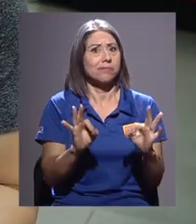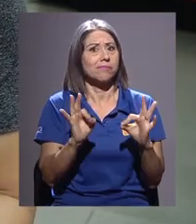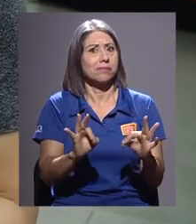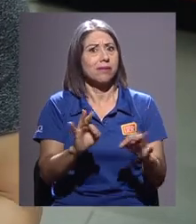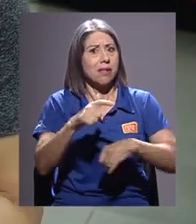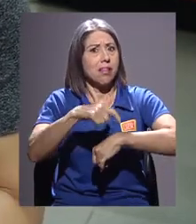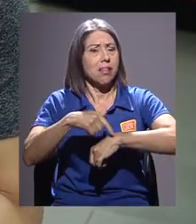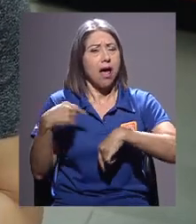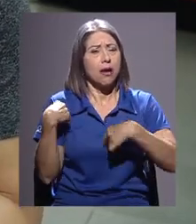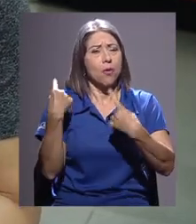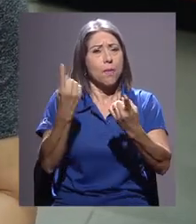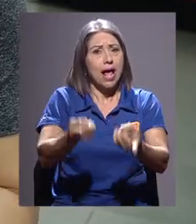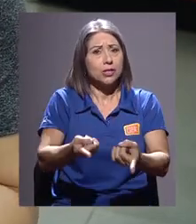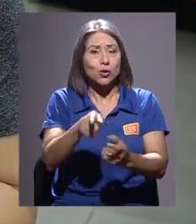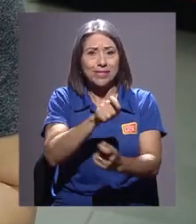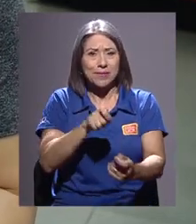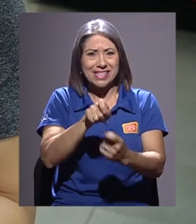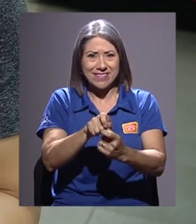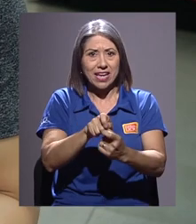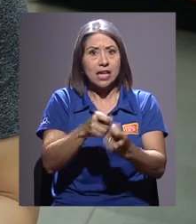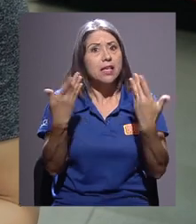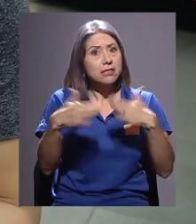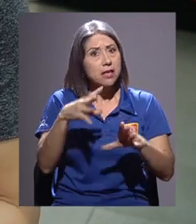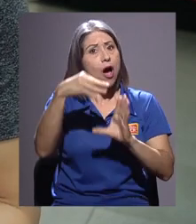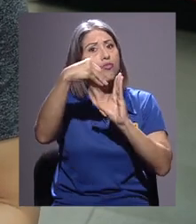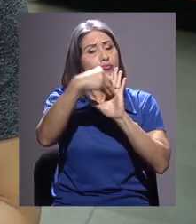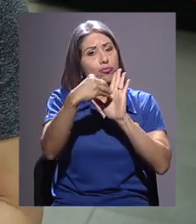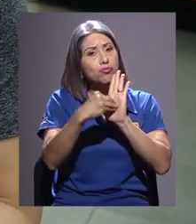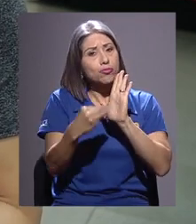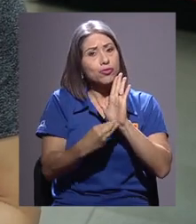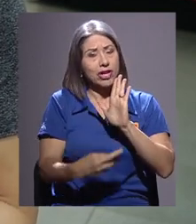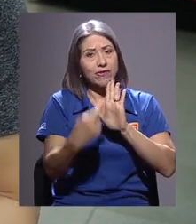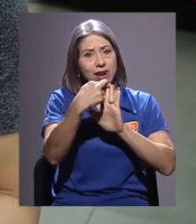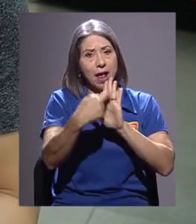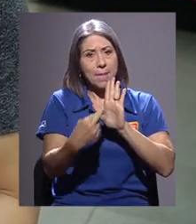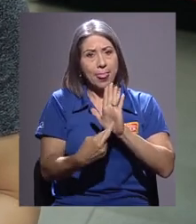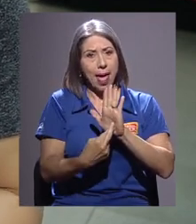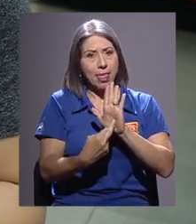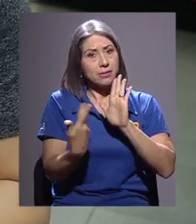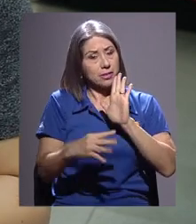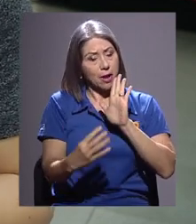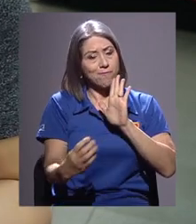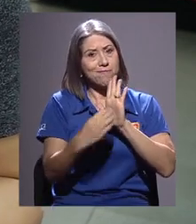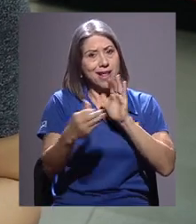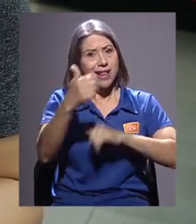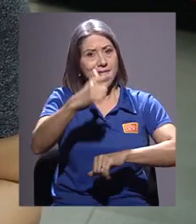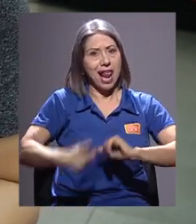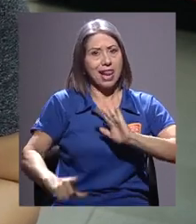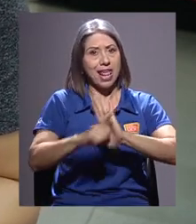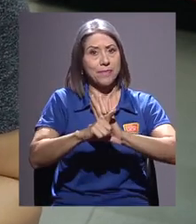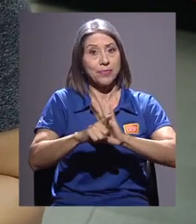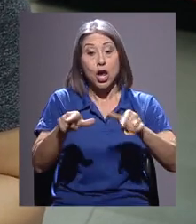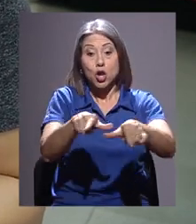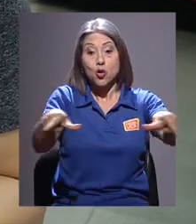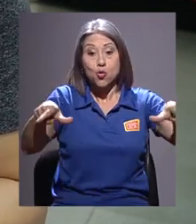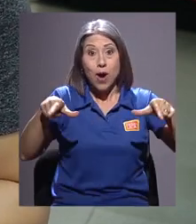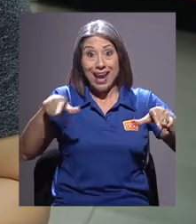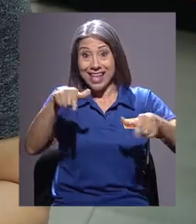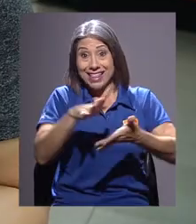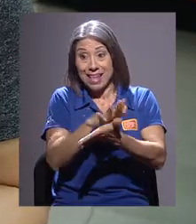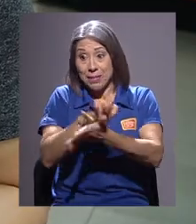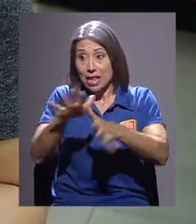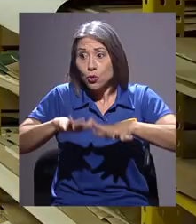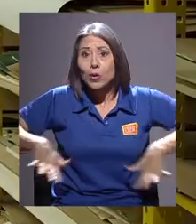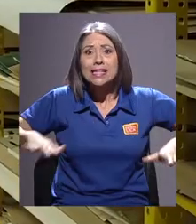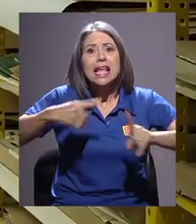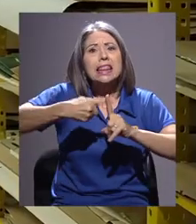son muy específicas. De hecho, están reglamentadas y están establecidas en la ley. Entonces, por ejemplo, el depósito donde están tiene